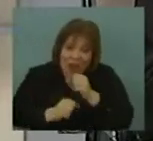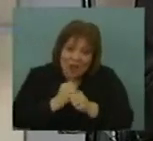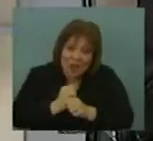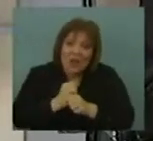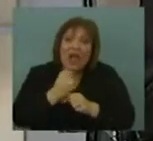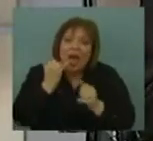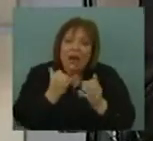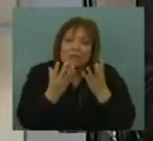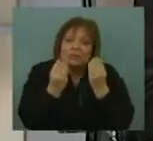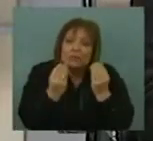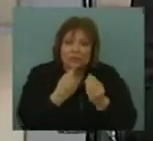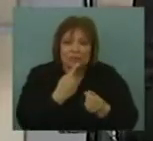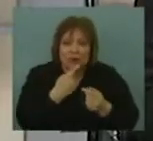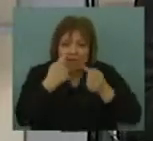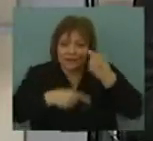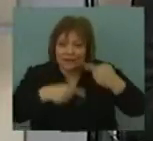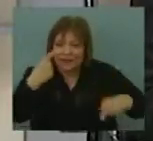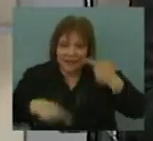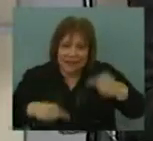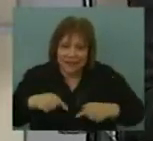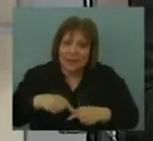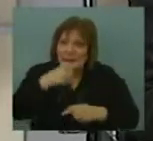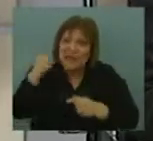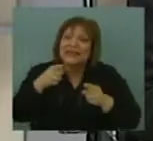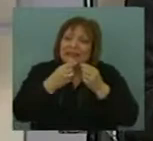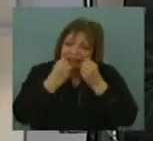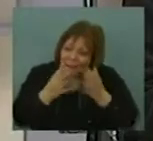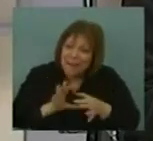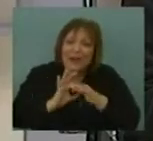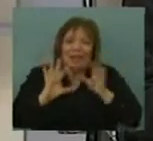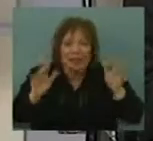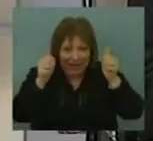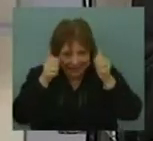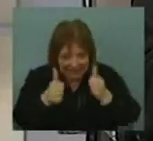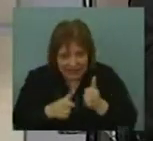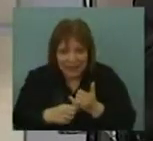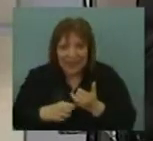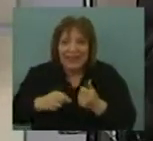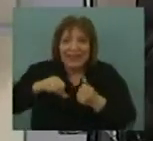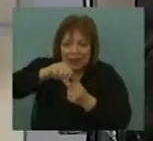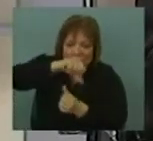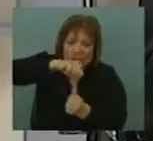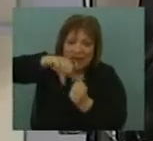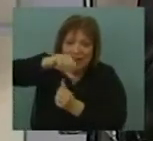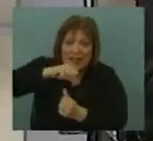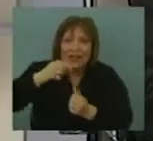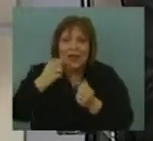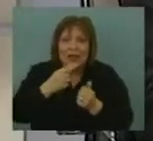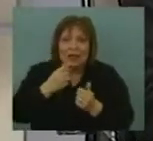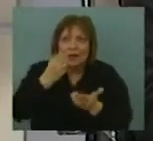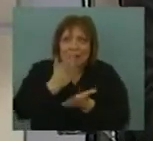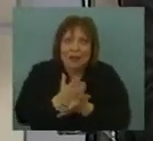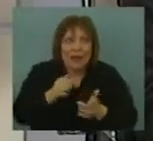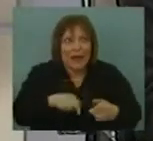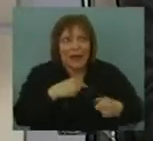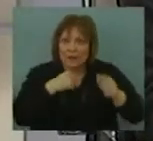muchas políticas exteriores. Y yo creo que eso está bien para la democracia. Y han ido rotando en relación a los énfasis en la región,